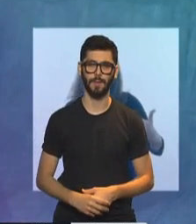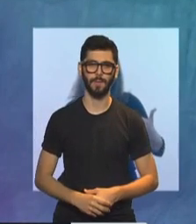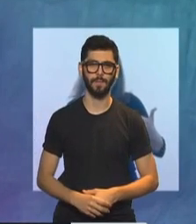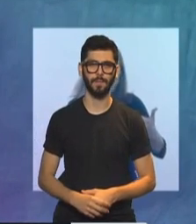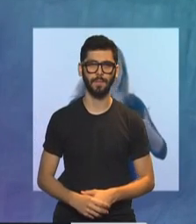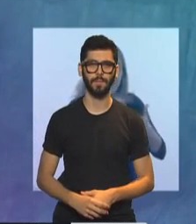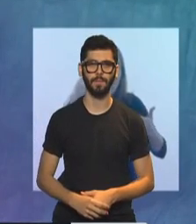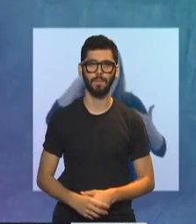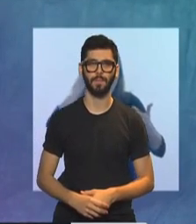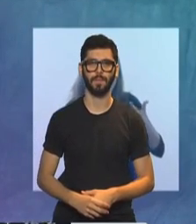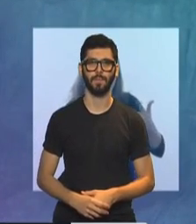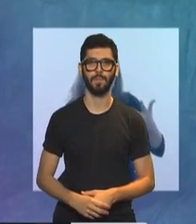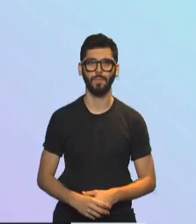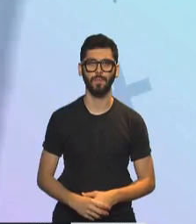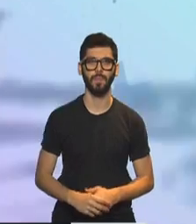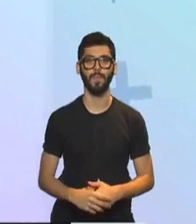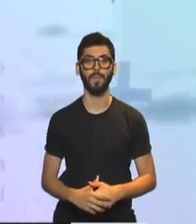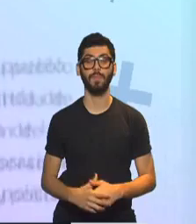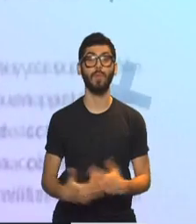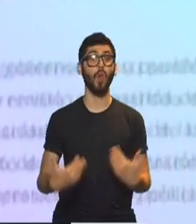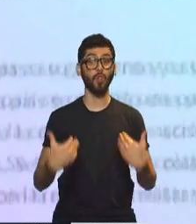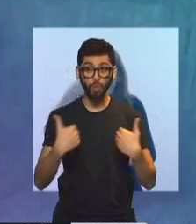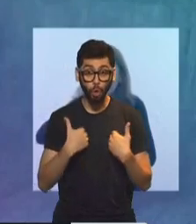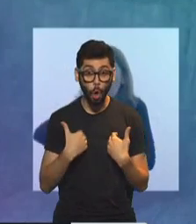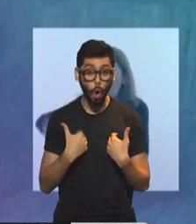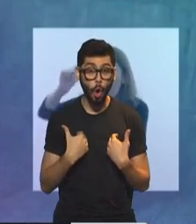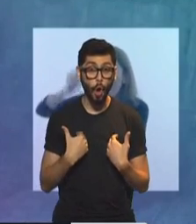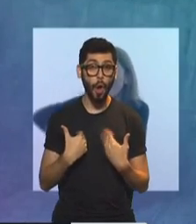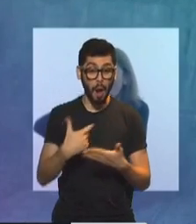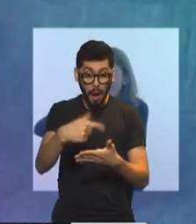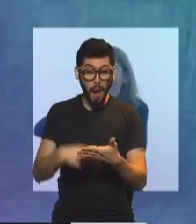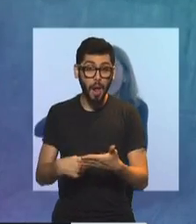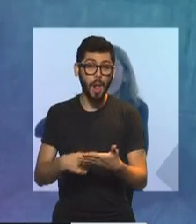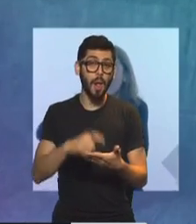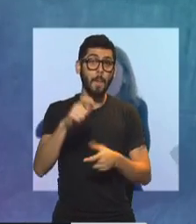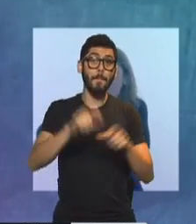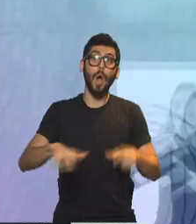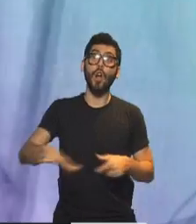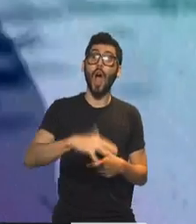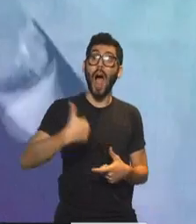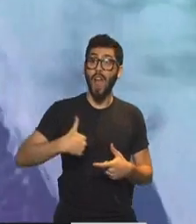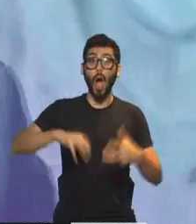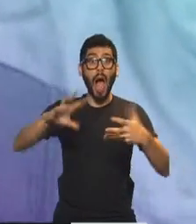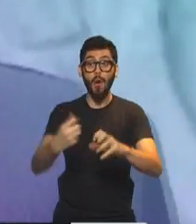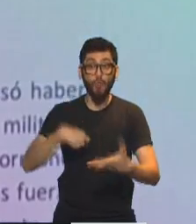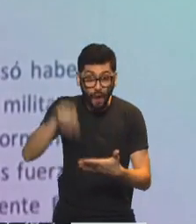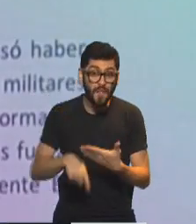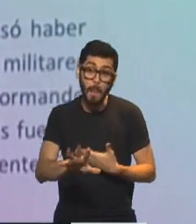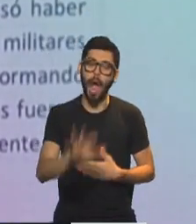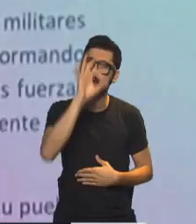Nunca esperen de mí que firme algo que arruine la vida del pueblo argentino. Nunca.